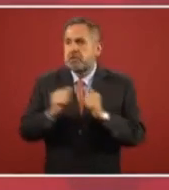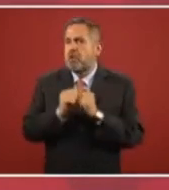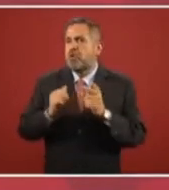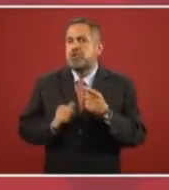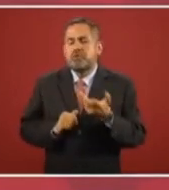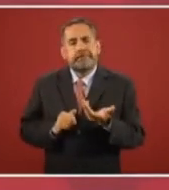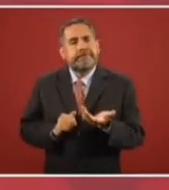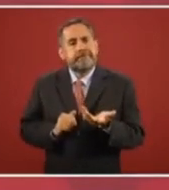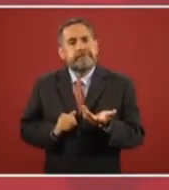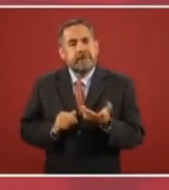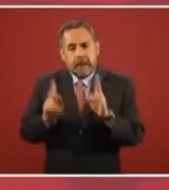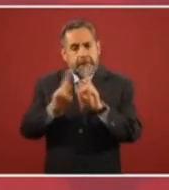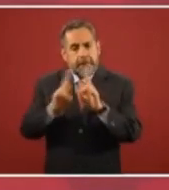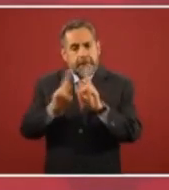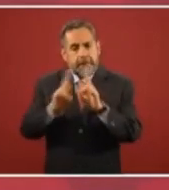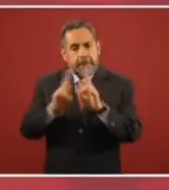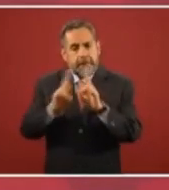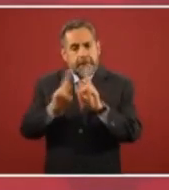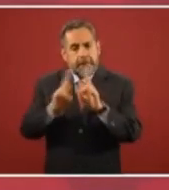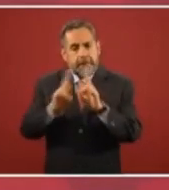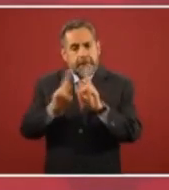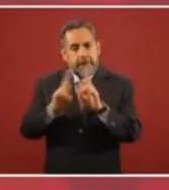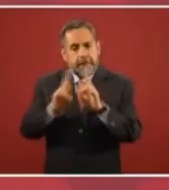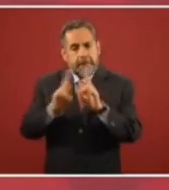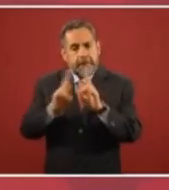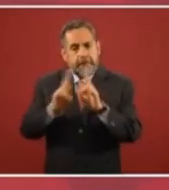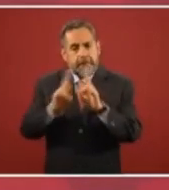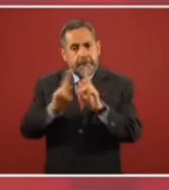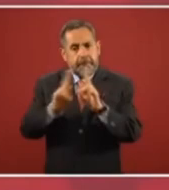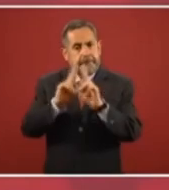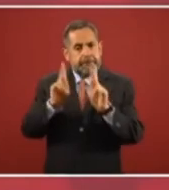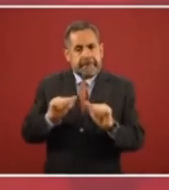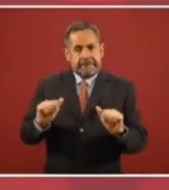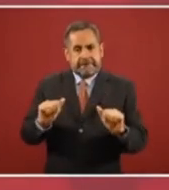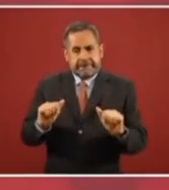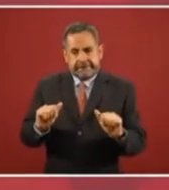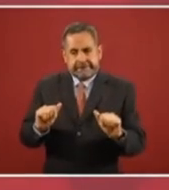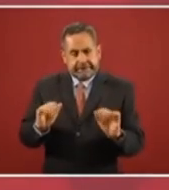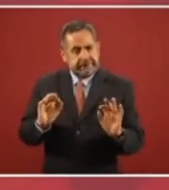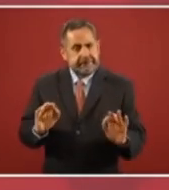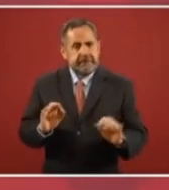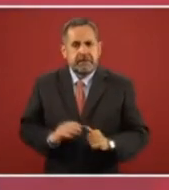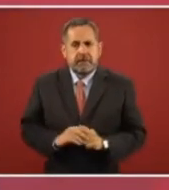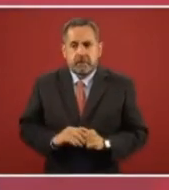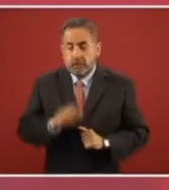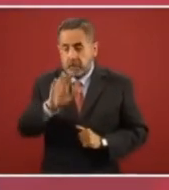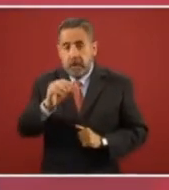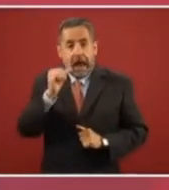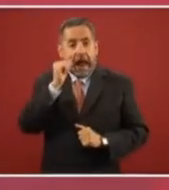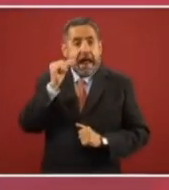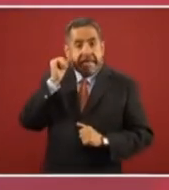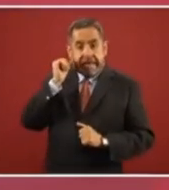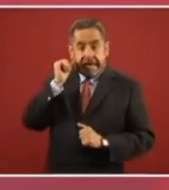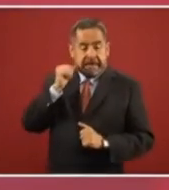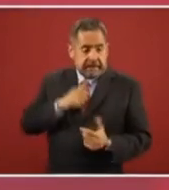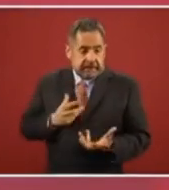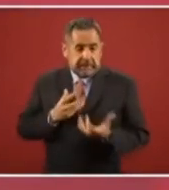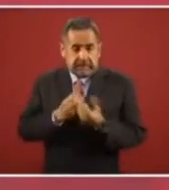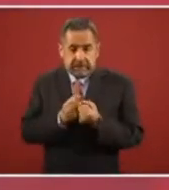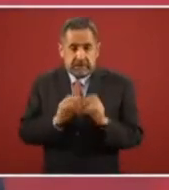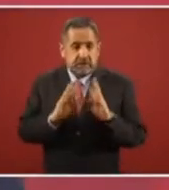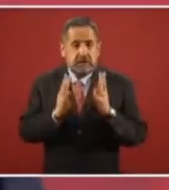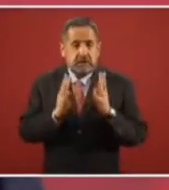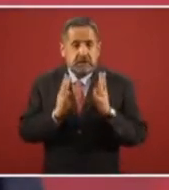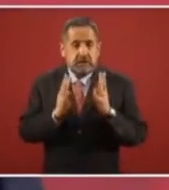pacífica. ...and in a peaceful manner. Ayer que me reuní con los